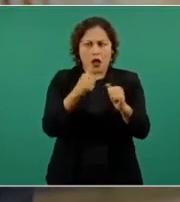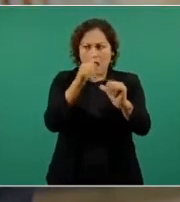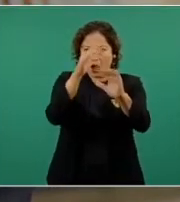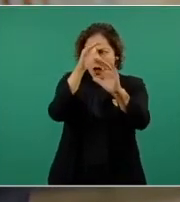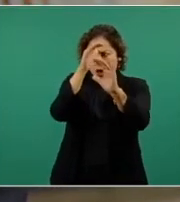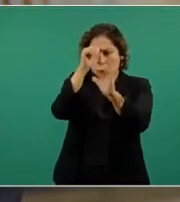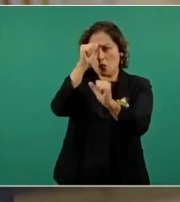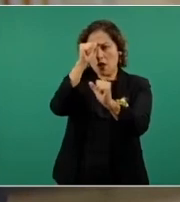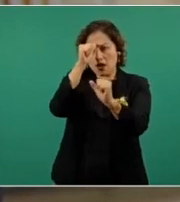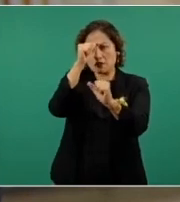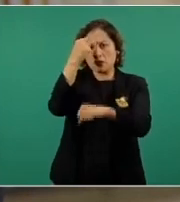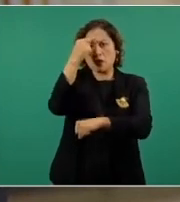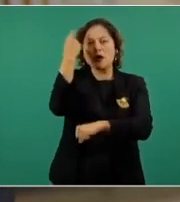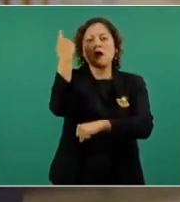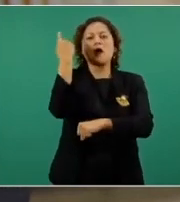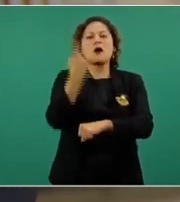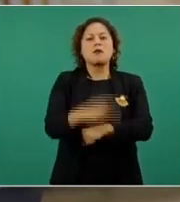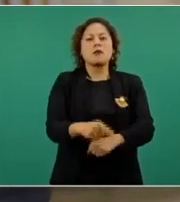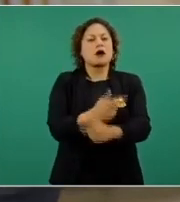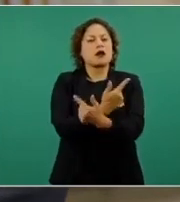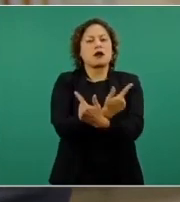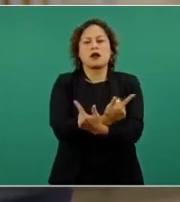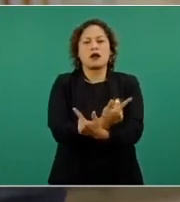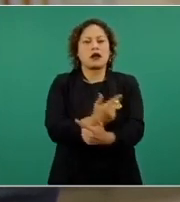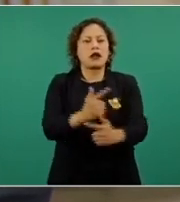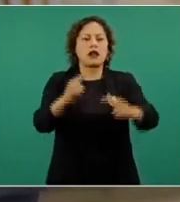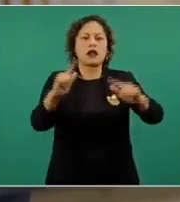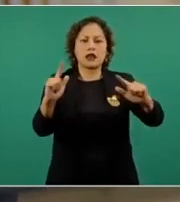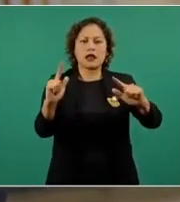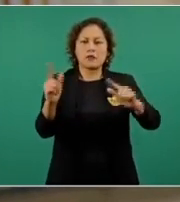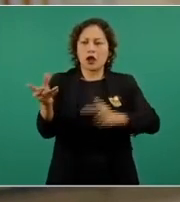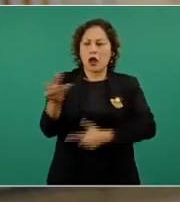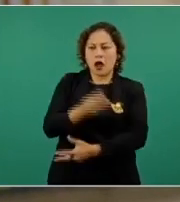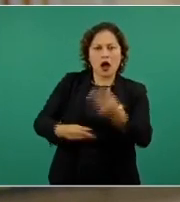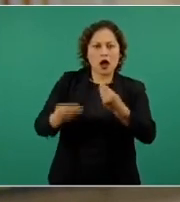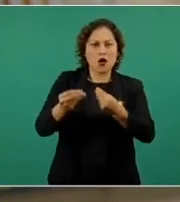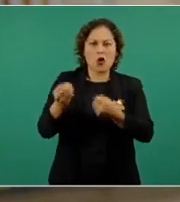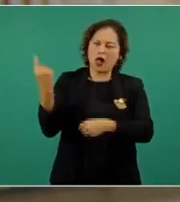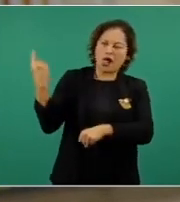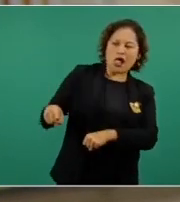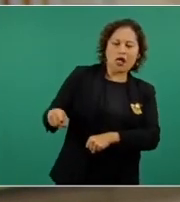sin condiciones ni prepotencia.